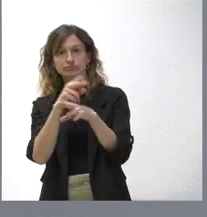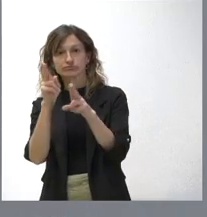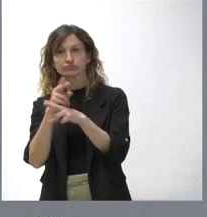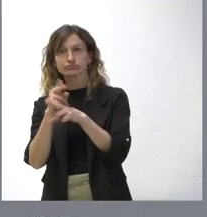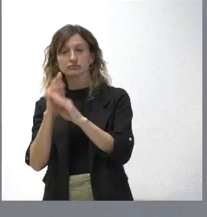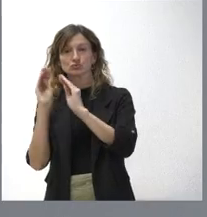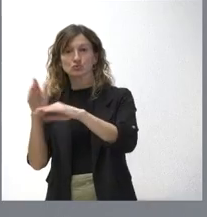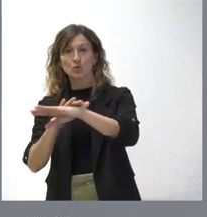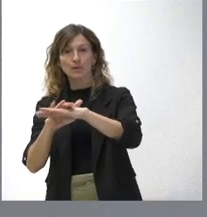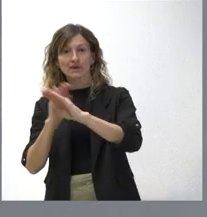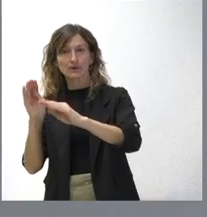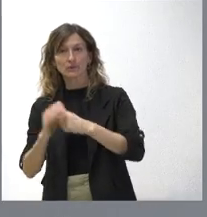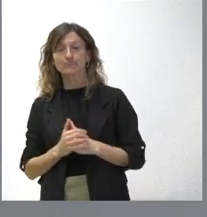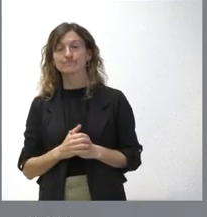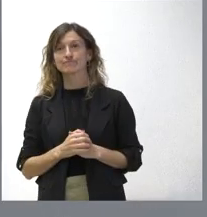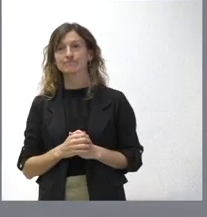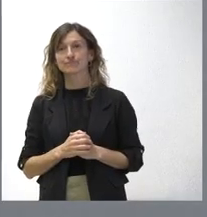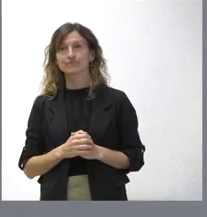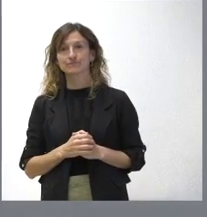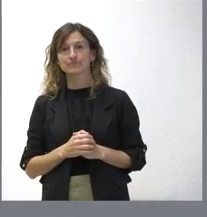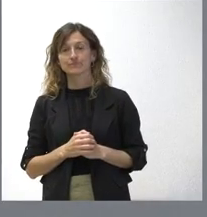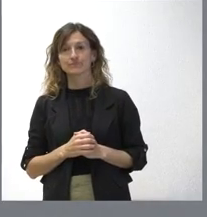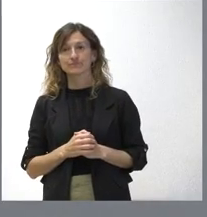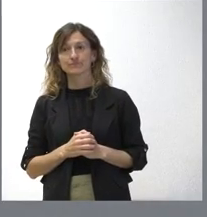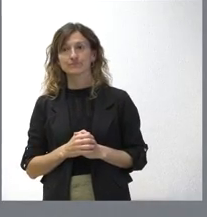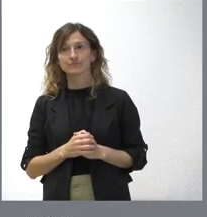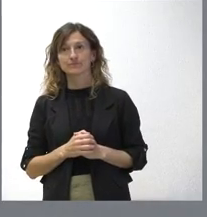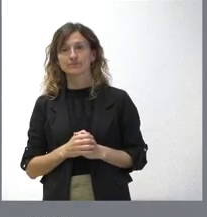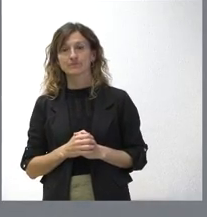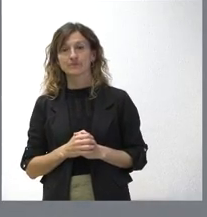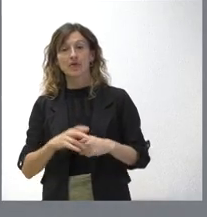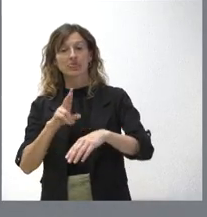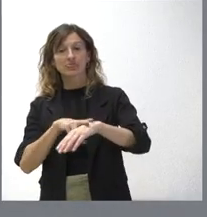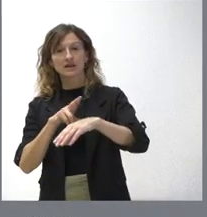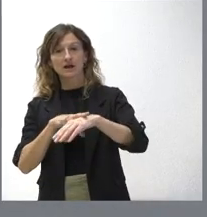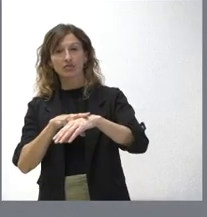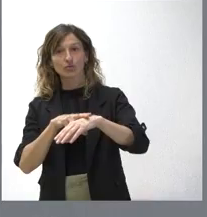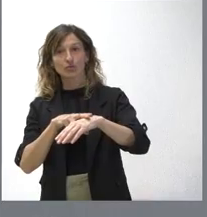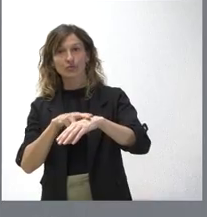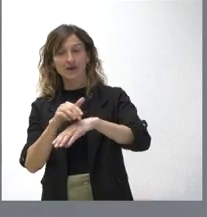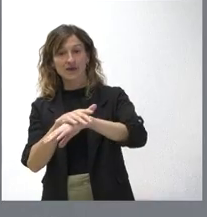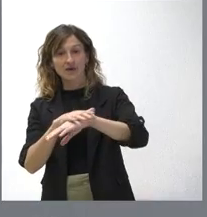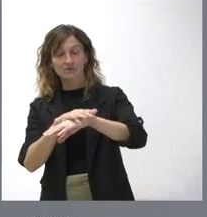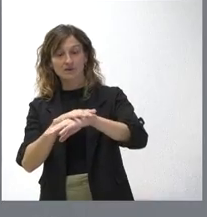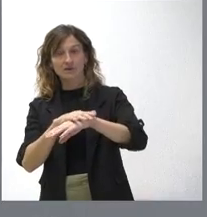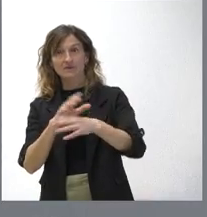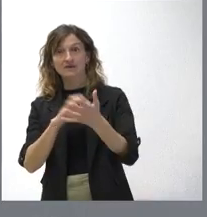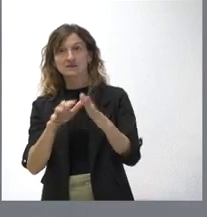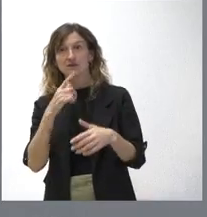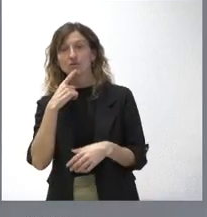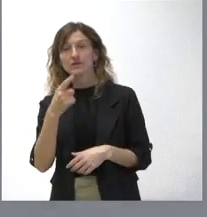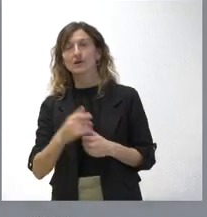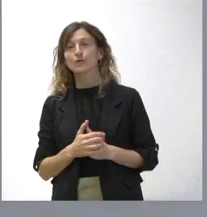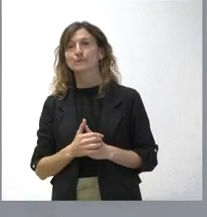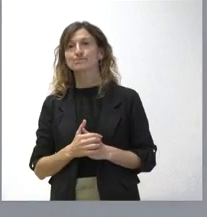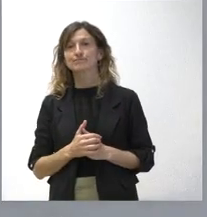parte del Gobierno. El otro día el delegado del Gobierno en Castilla y León dio un argumento para este asunto, que es